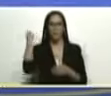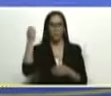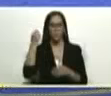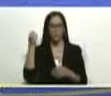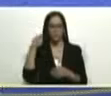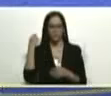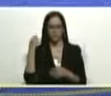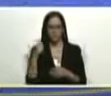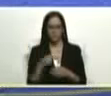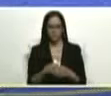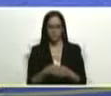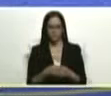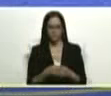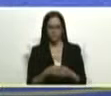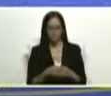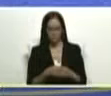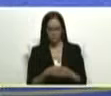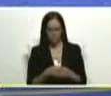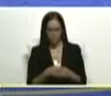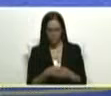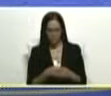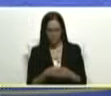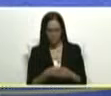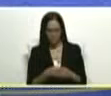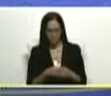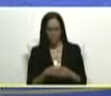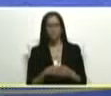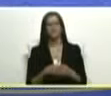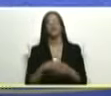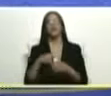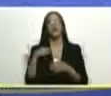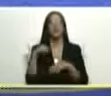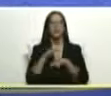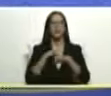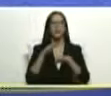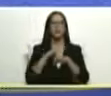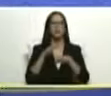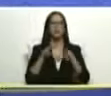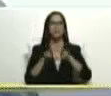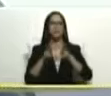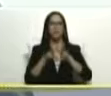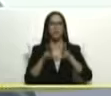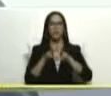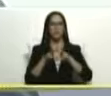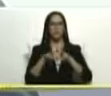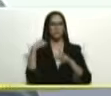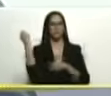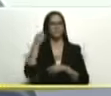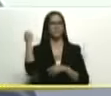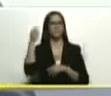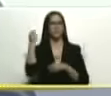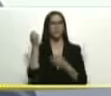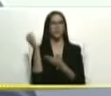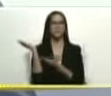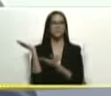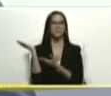apure apure apure el ministro de vivienda apure allá está se los mando